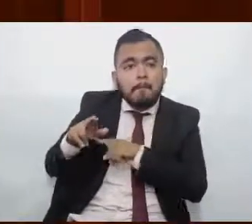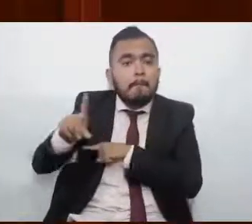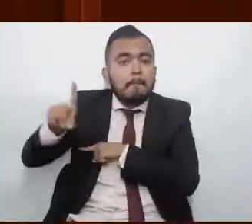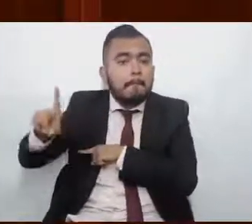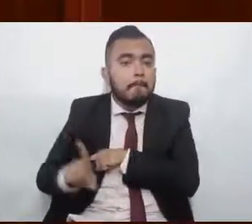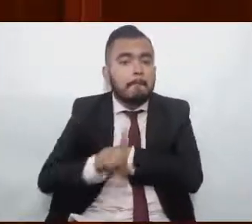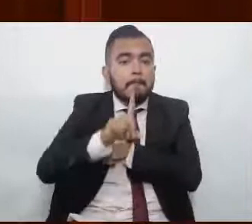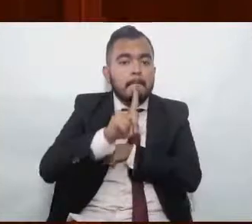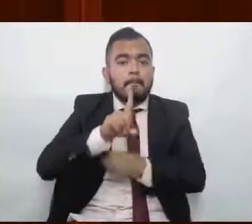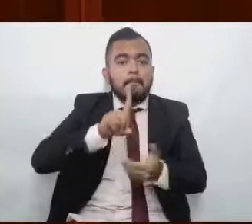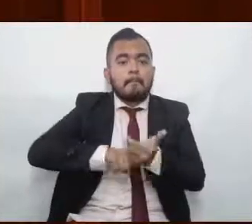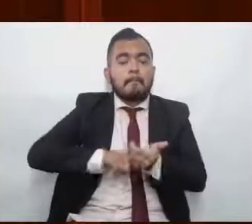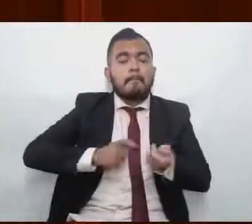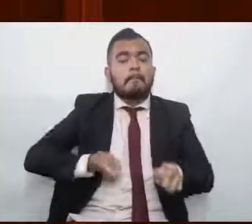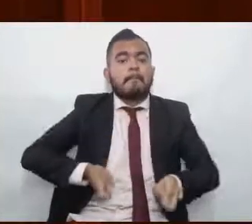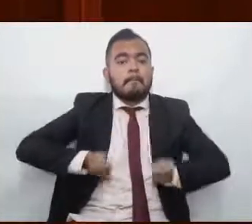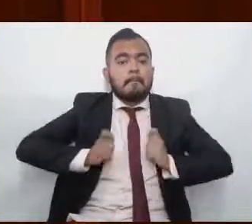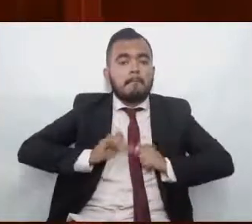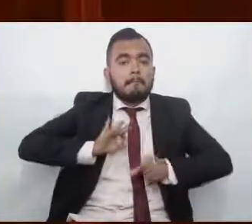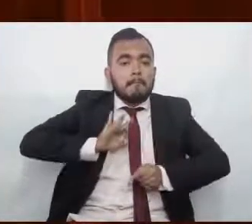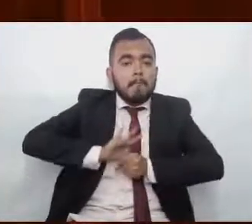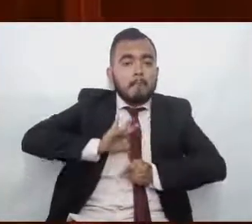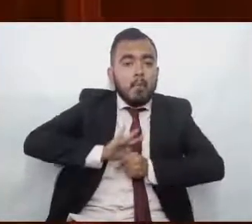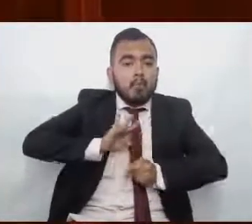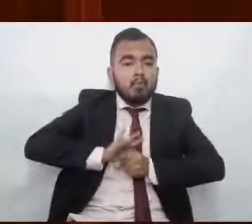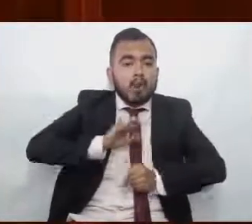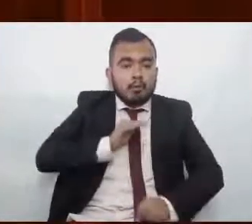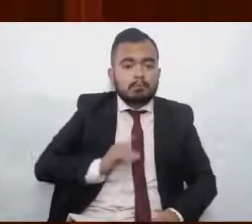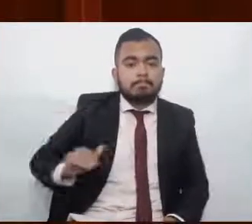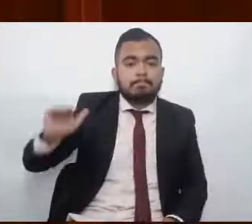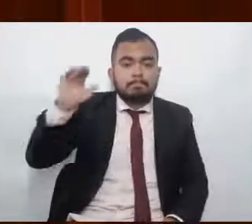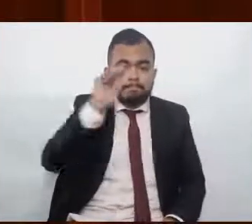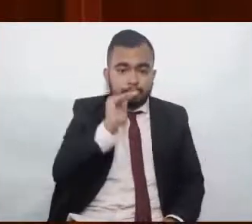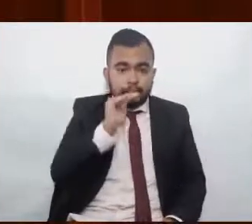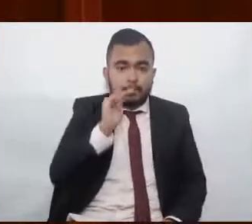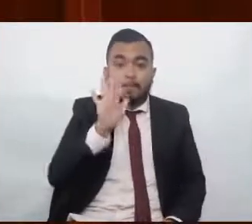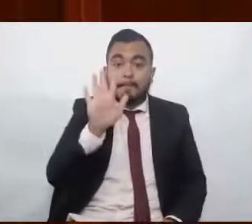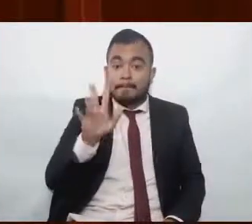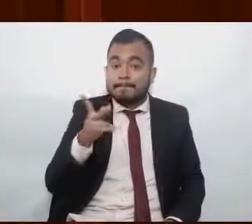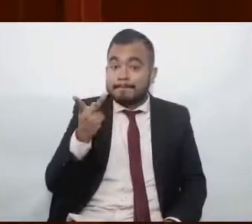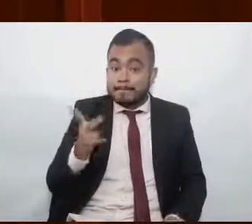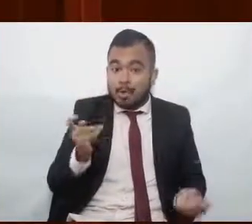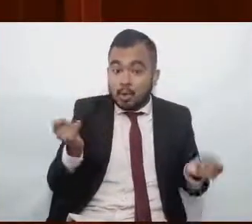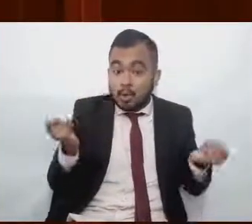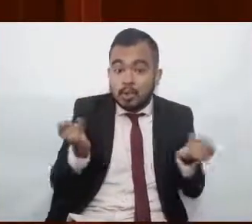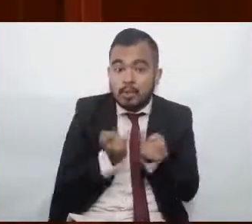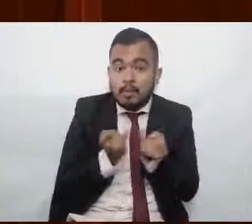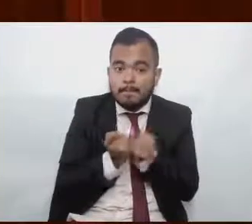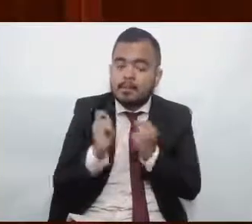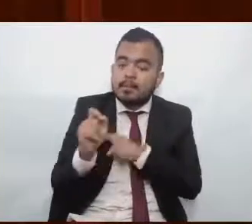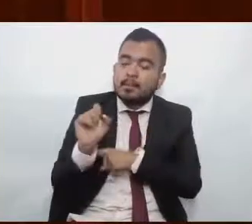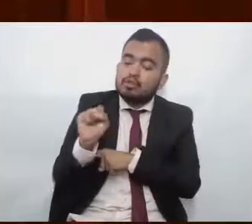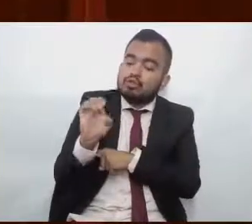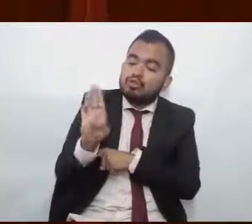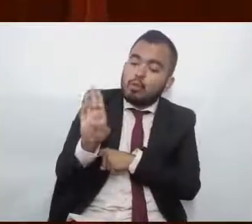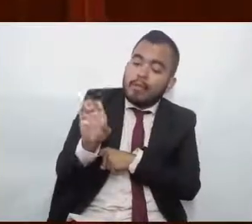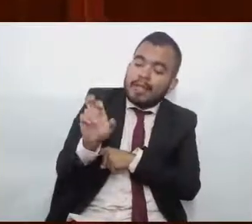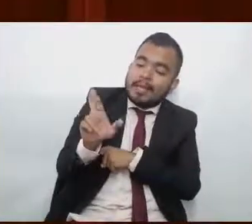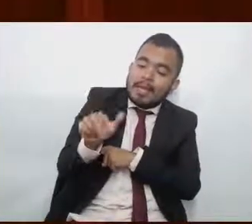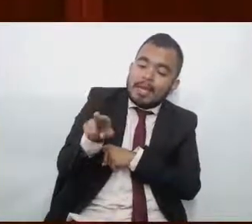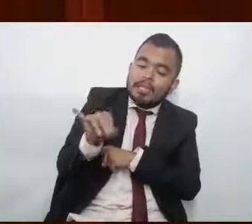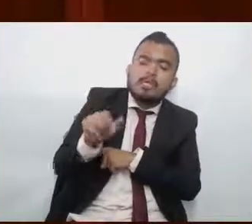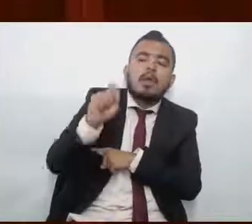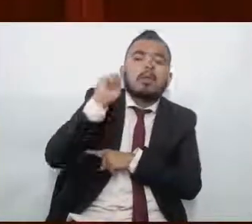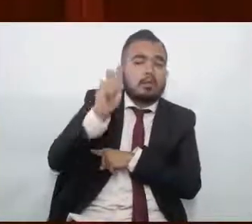a los cargos de elección popular. Pero también déjenme decirles que la soberanía se integra con el derecho de las